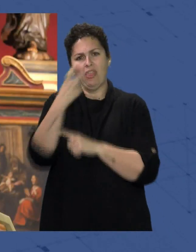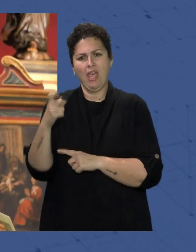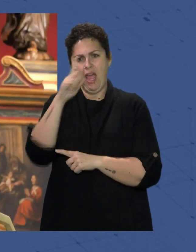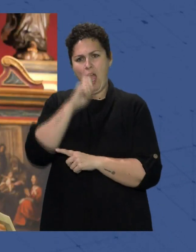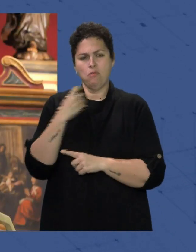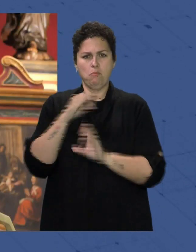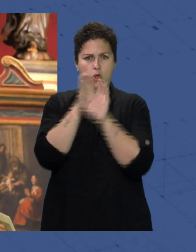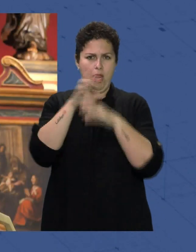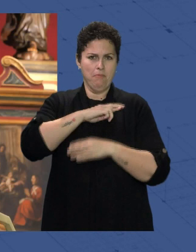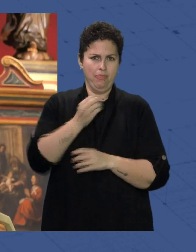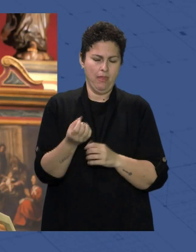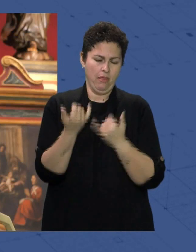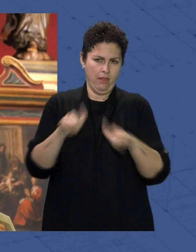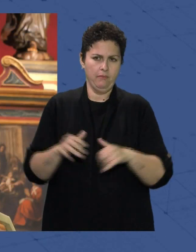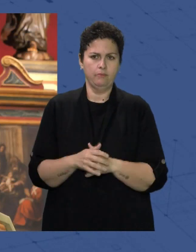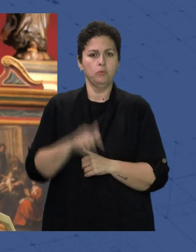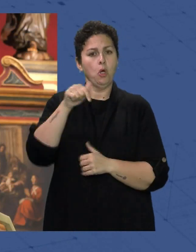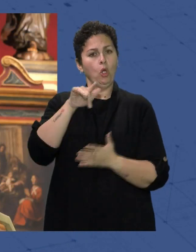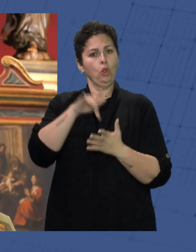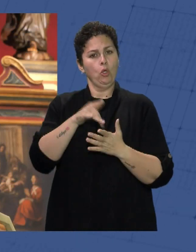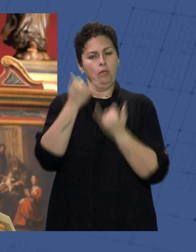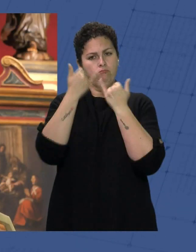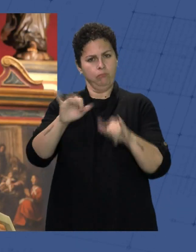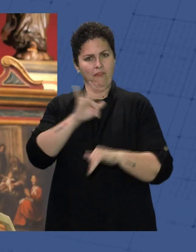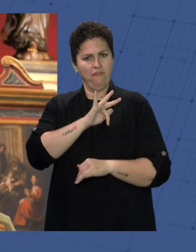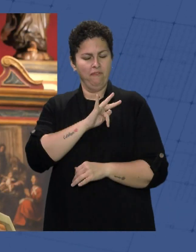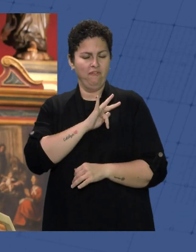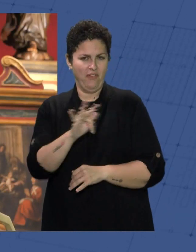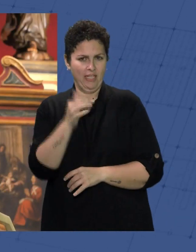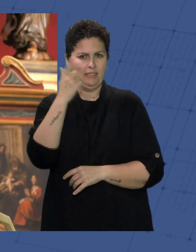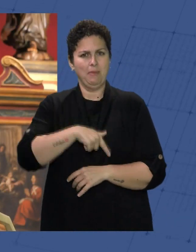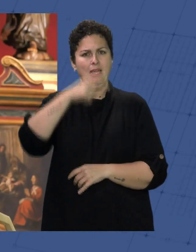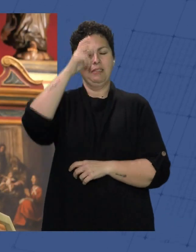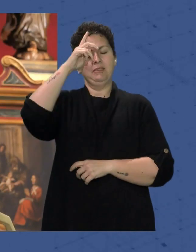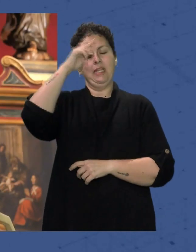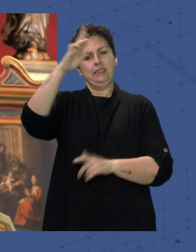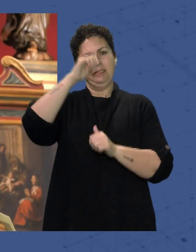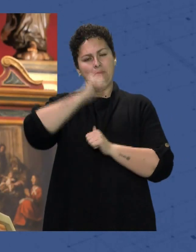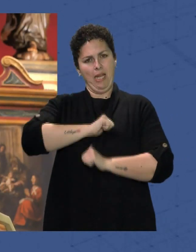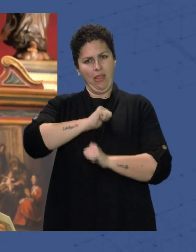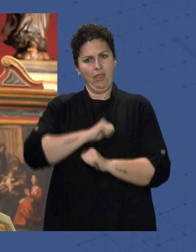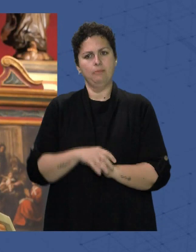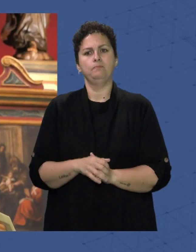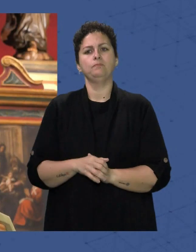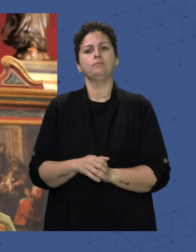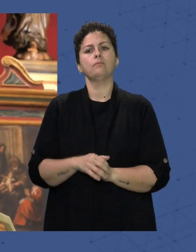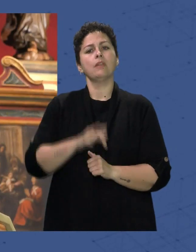hoy ante un acto de fe y de esperanza Fe en los valores que han estructurado la unión de esta cofradía con el